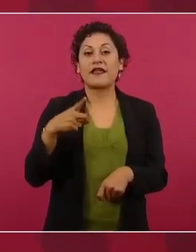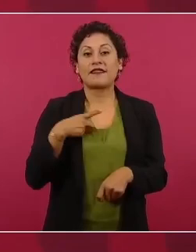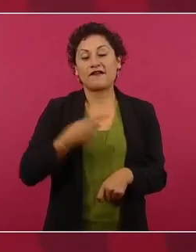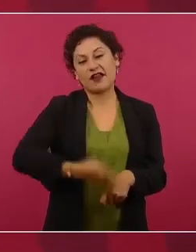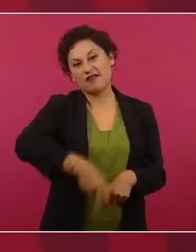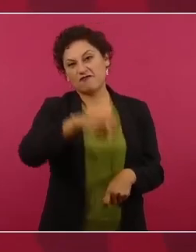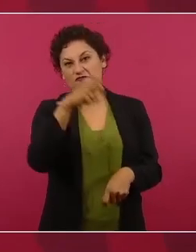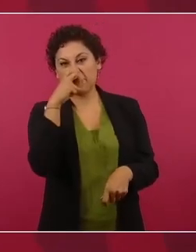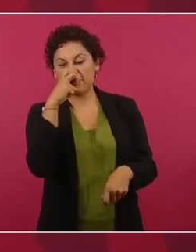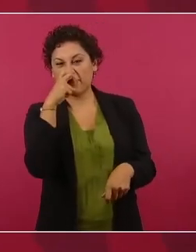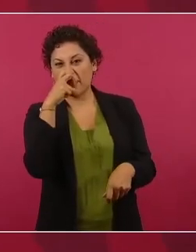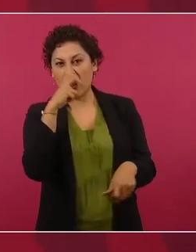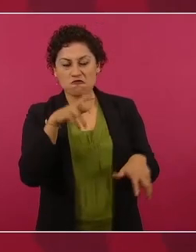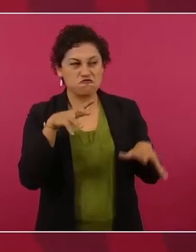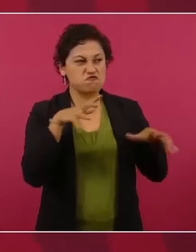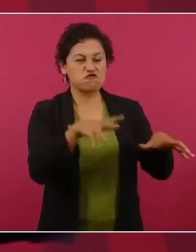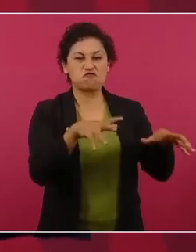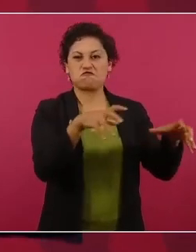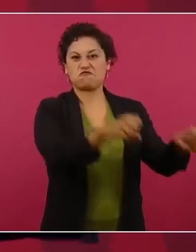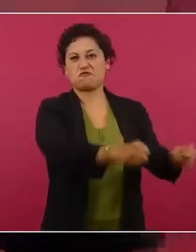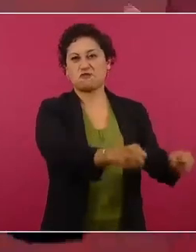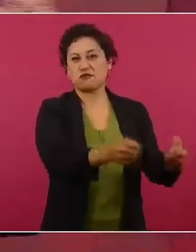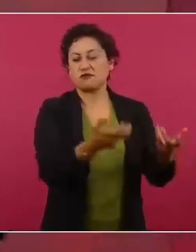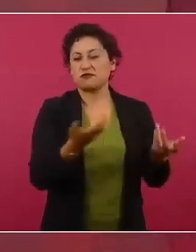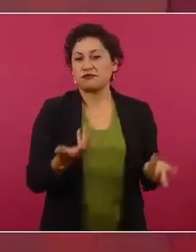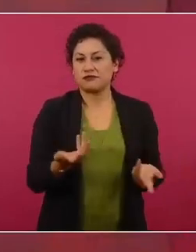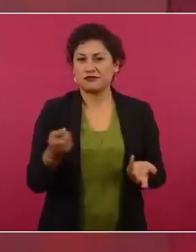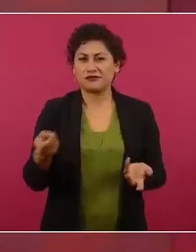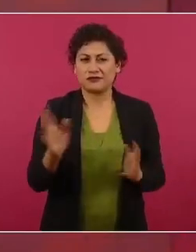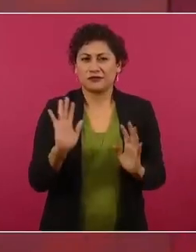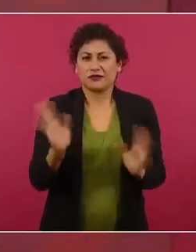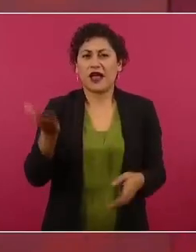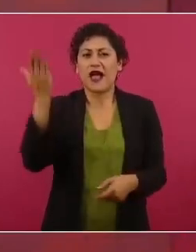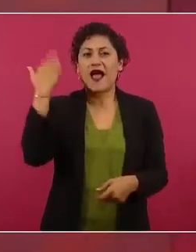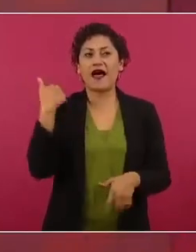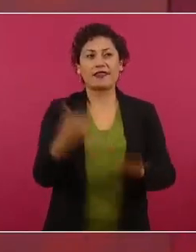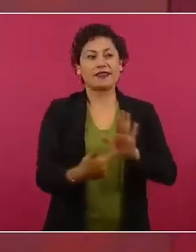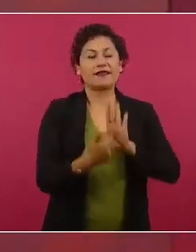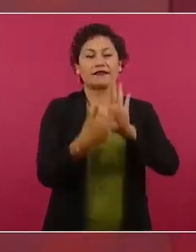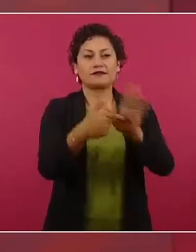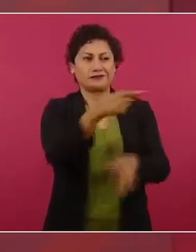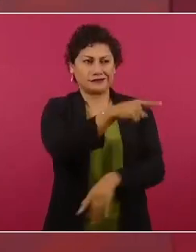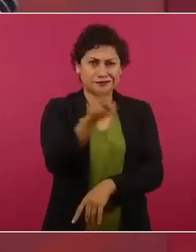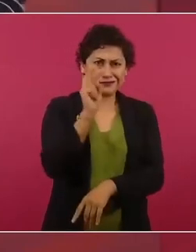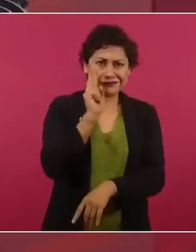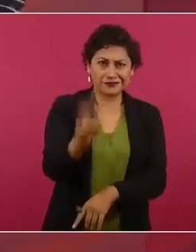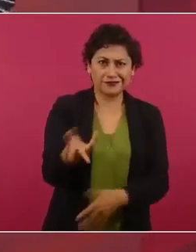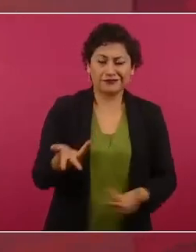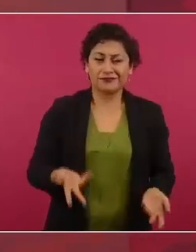y ya lo han demostrado y ahora resulta